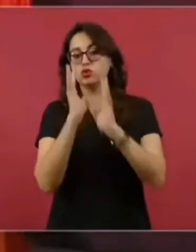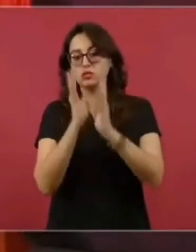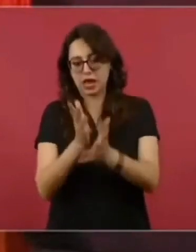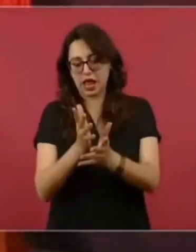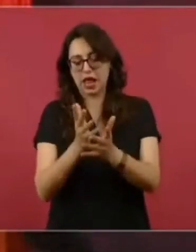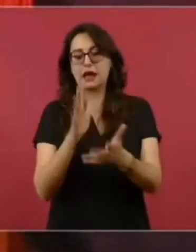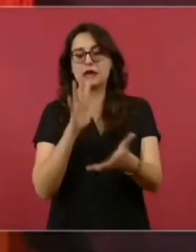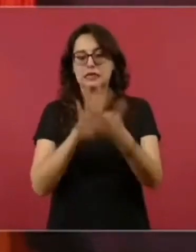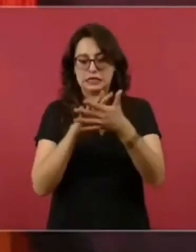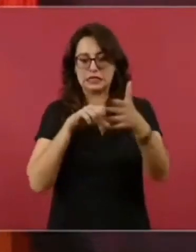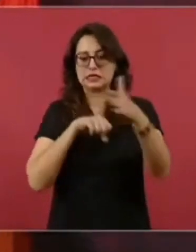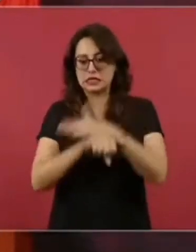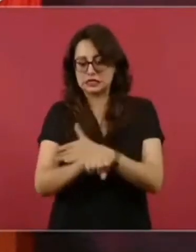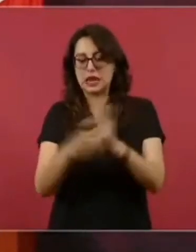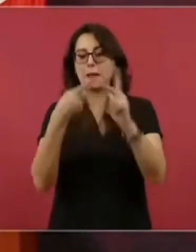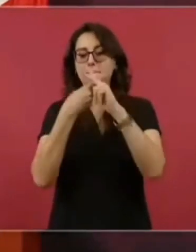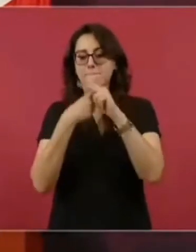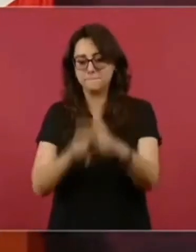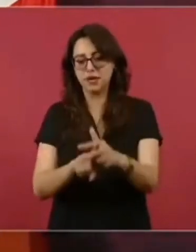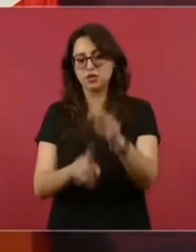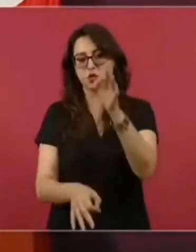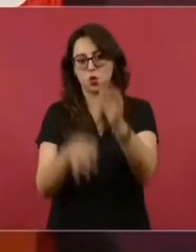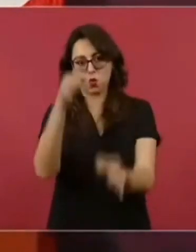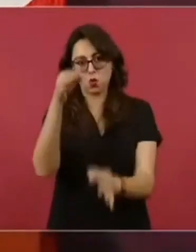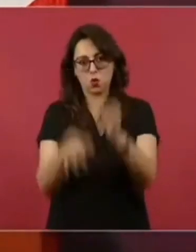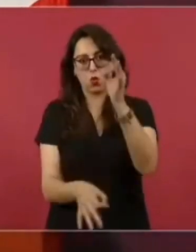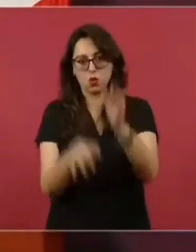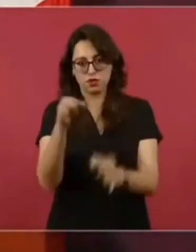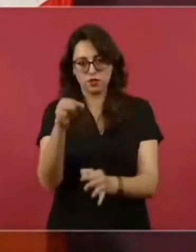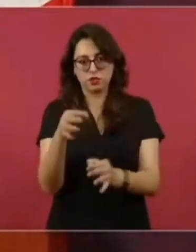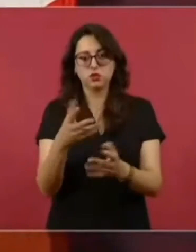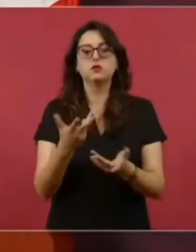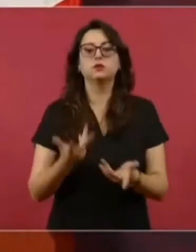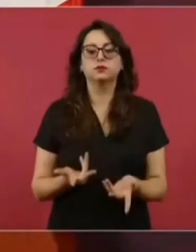Fue una tragedia muy lamentable.